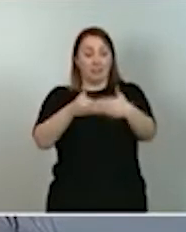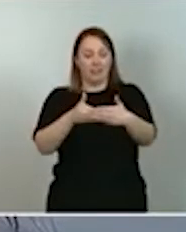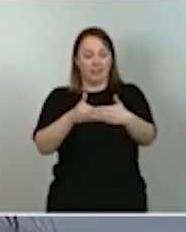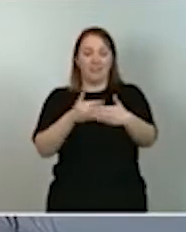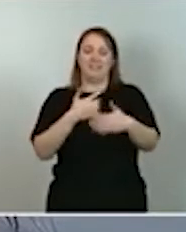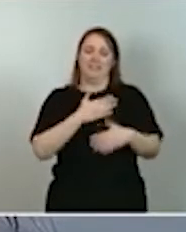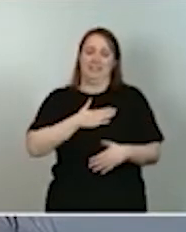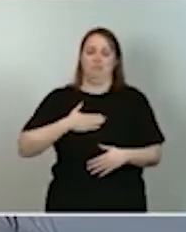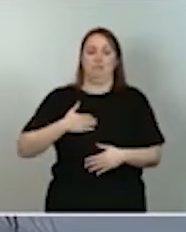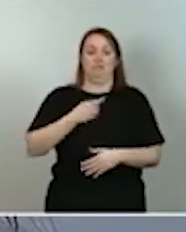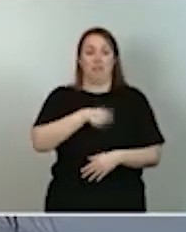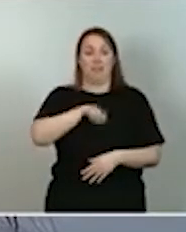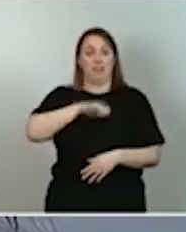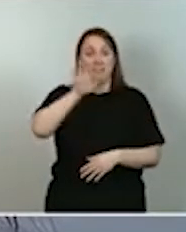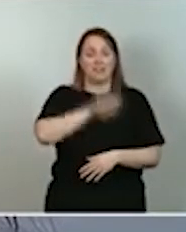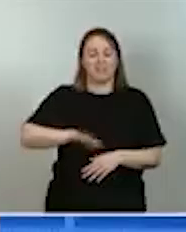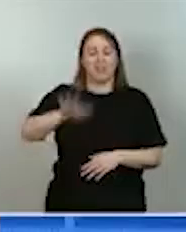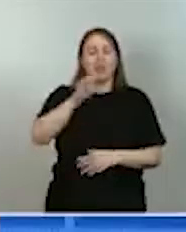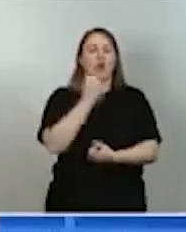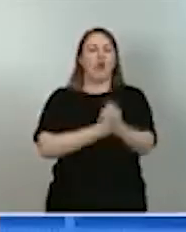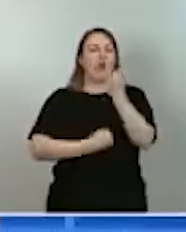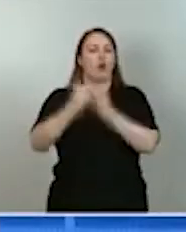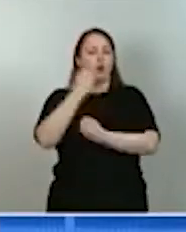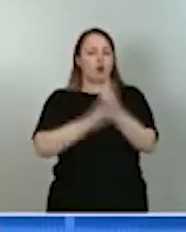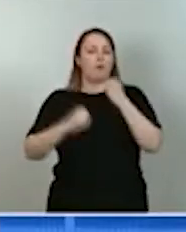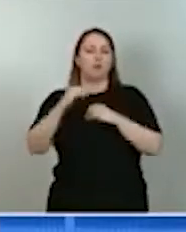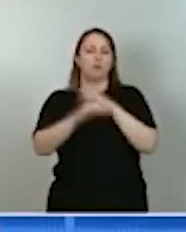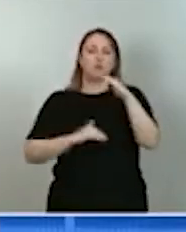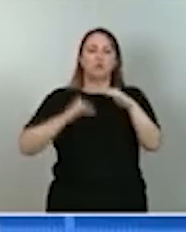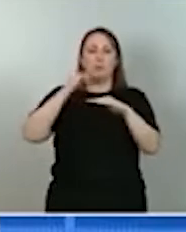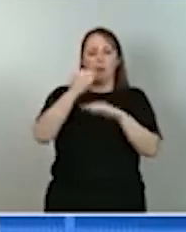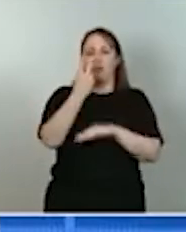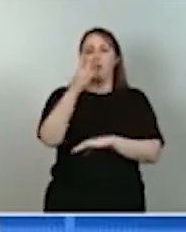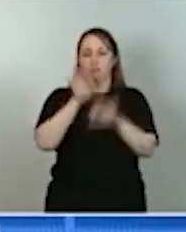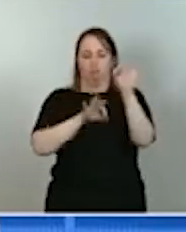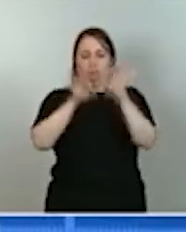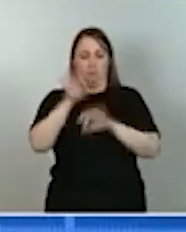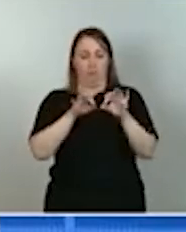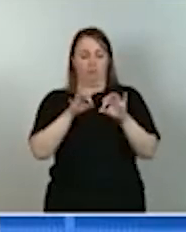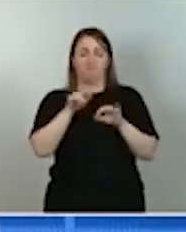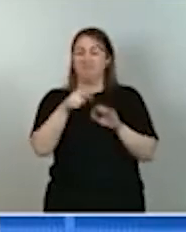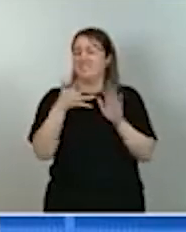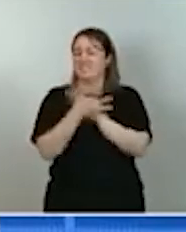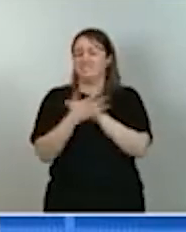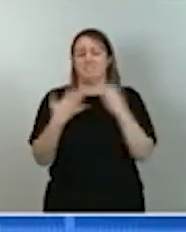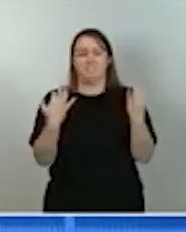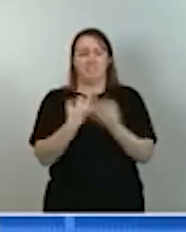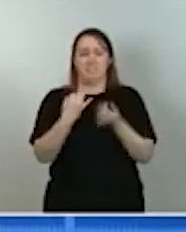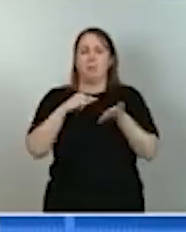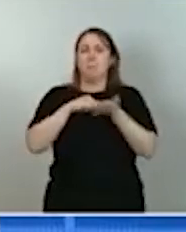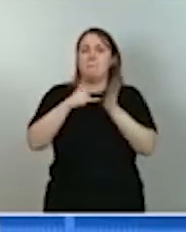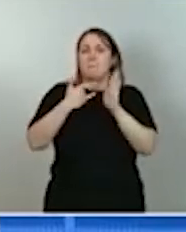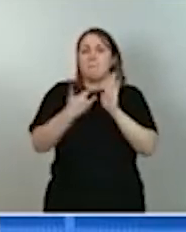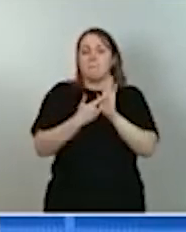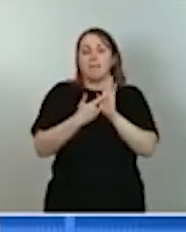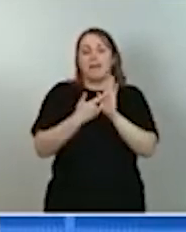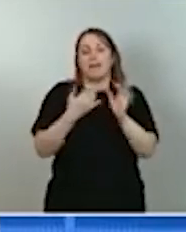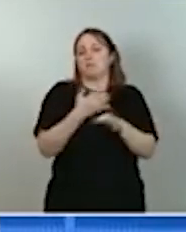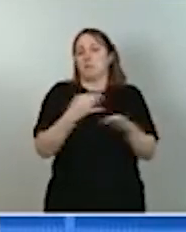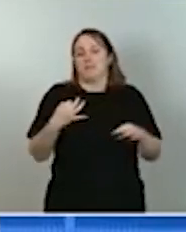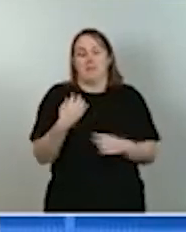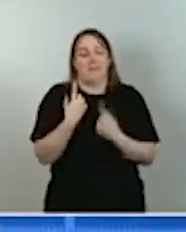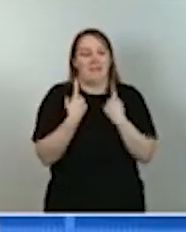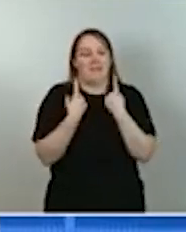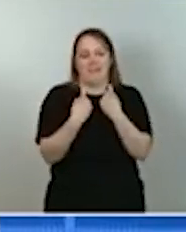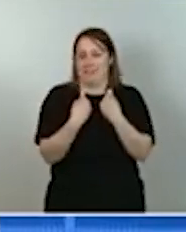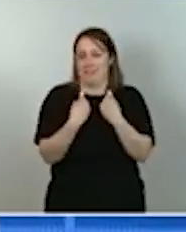un crecimiento potencial superior al 2%. En definitiva, se trata de un plan absolutamente esencial para que nuestro país